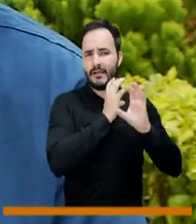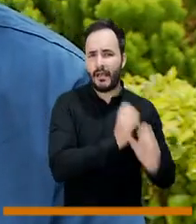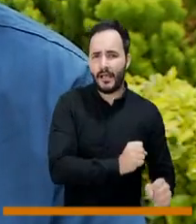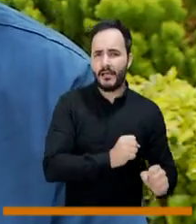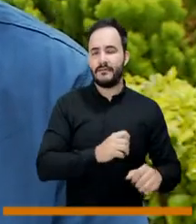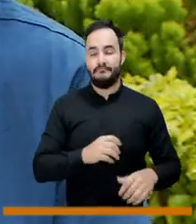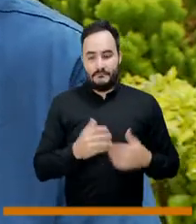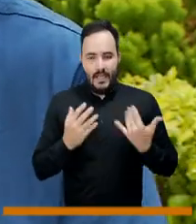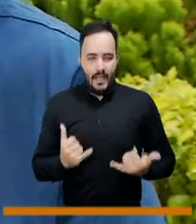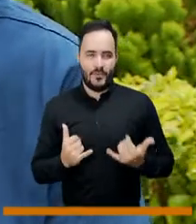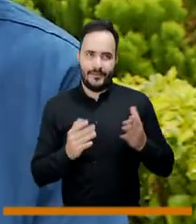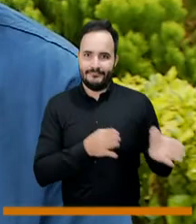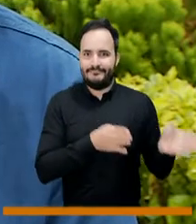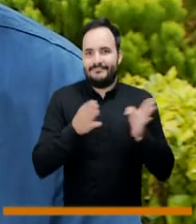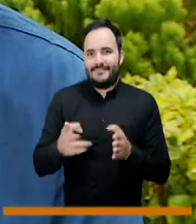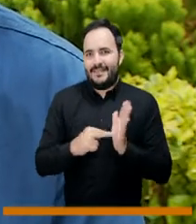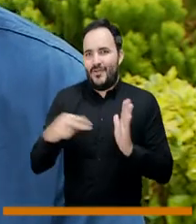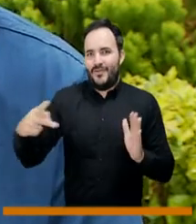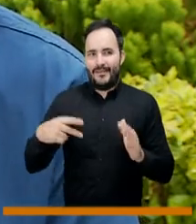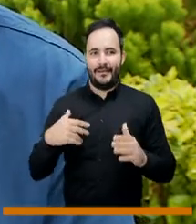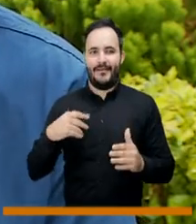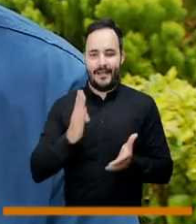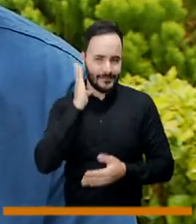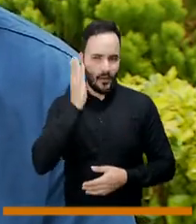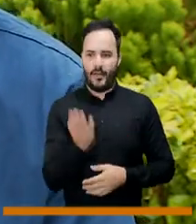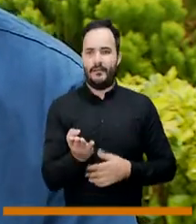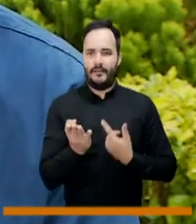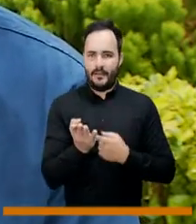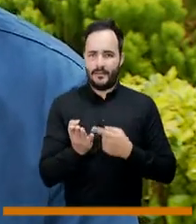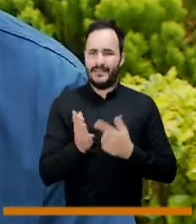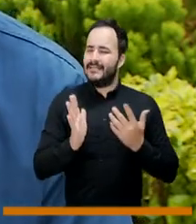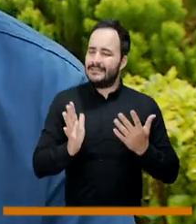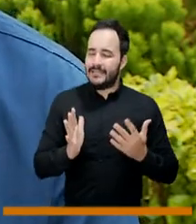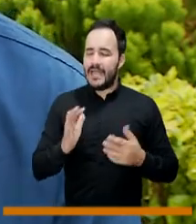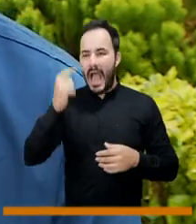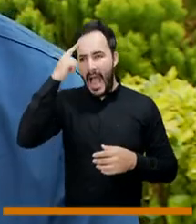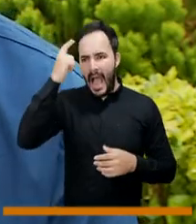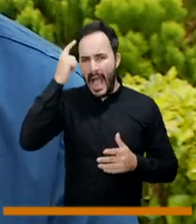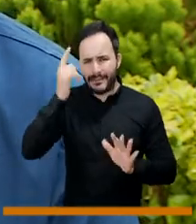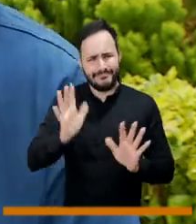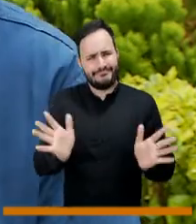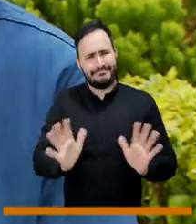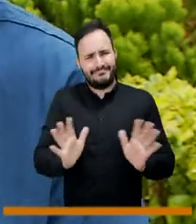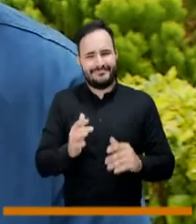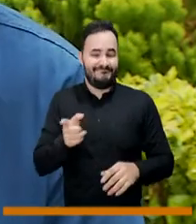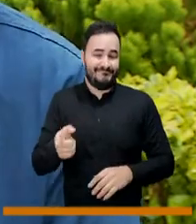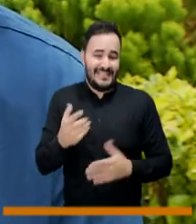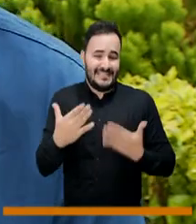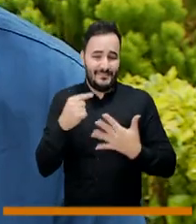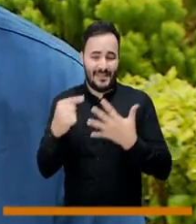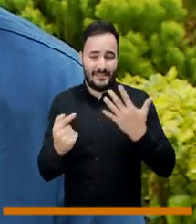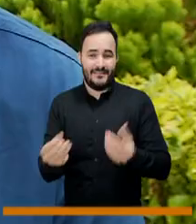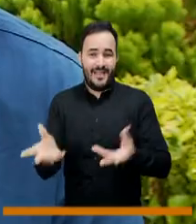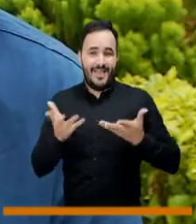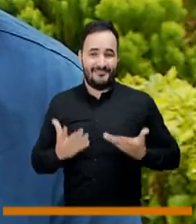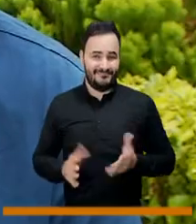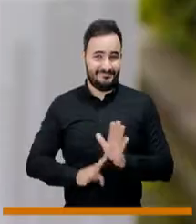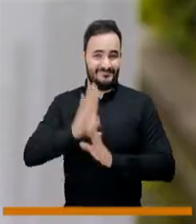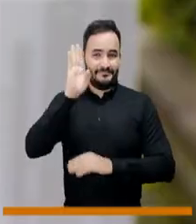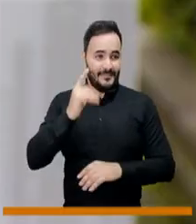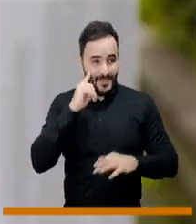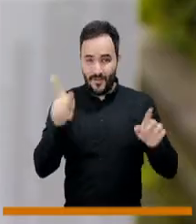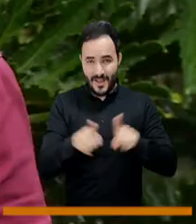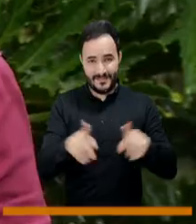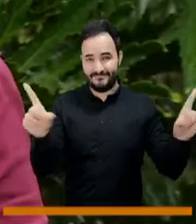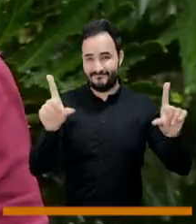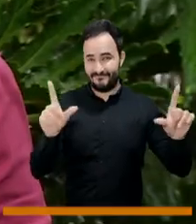celulares, pero es también cómo los controlamos, cómo volvemos esas herramientas para nuestro desarrollo, como lo hicimos con la televisión. Doctor